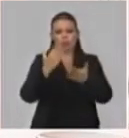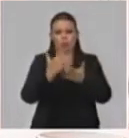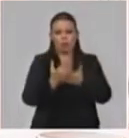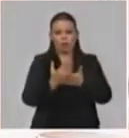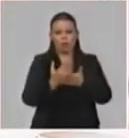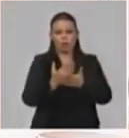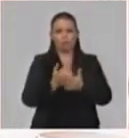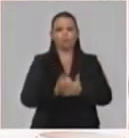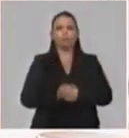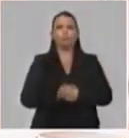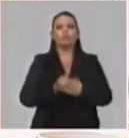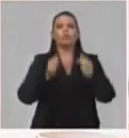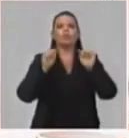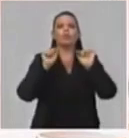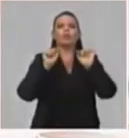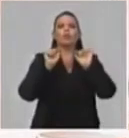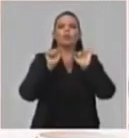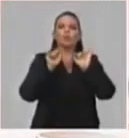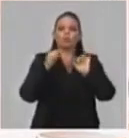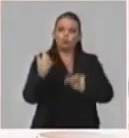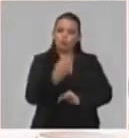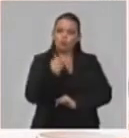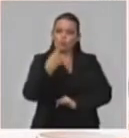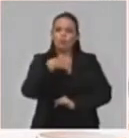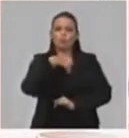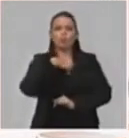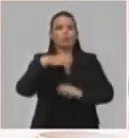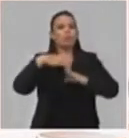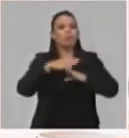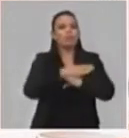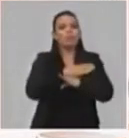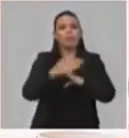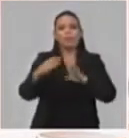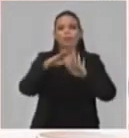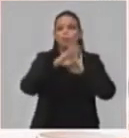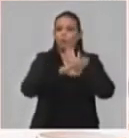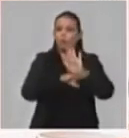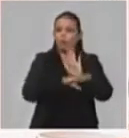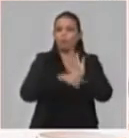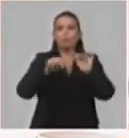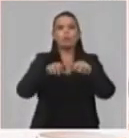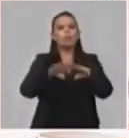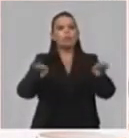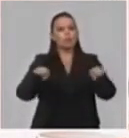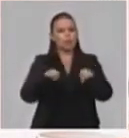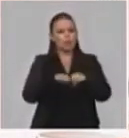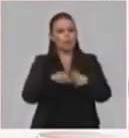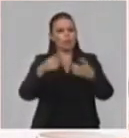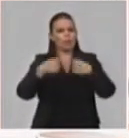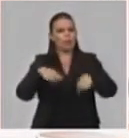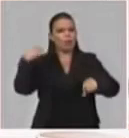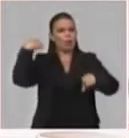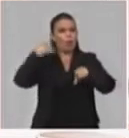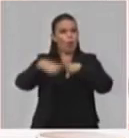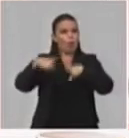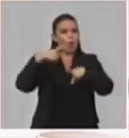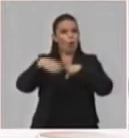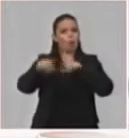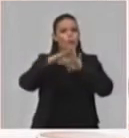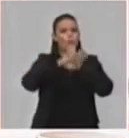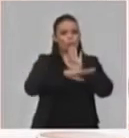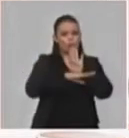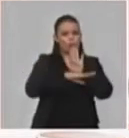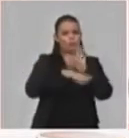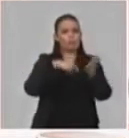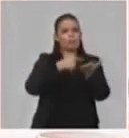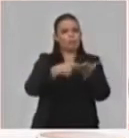porque nosotros hemos tenido muchos espacios además de la mesa redonda, hemos tenido muchos espacios en la televisión, tres, cuatro espacios a la semana